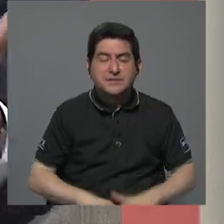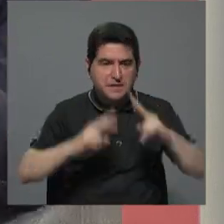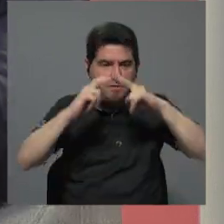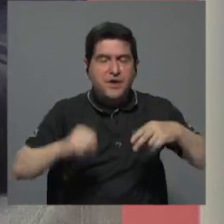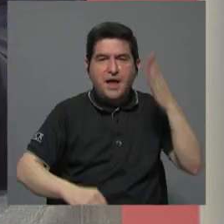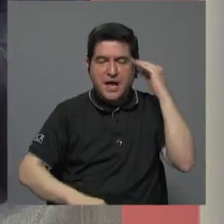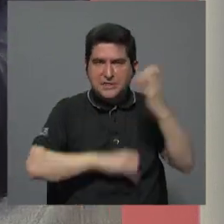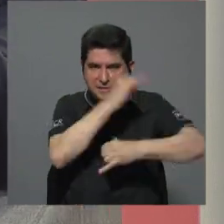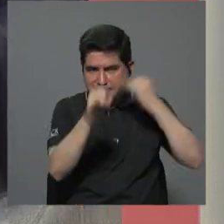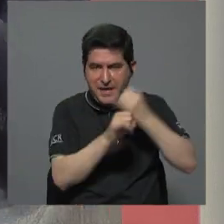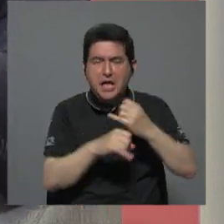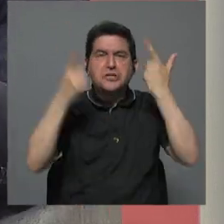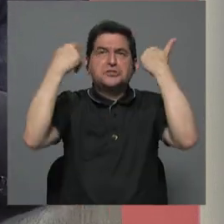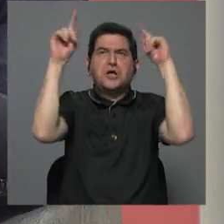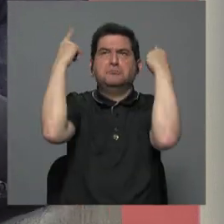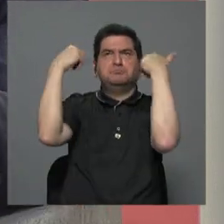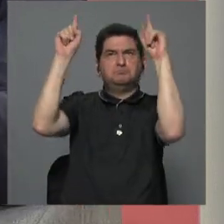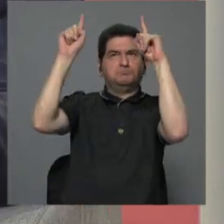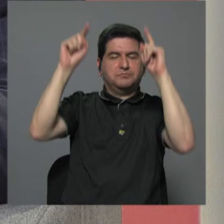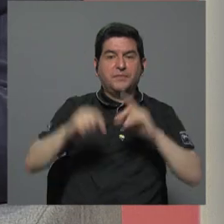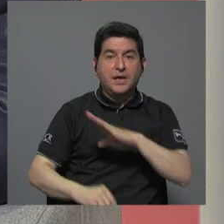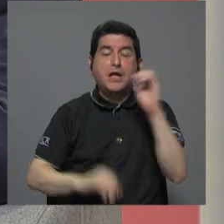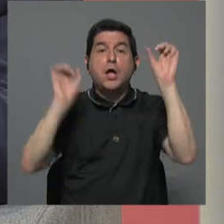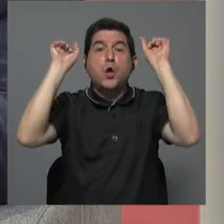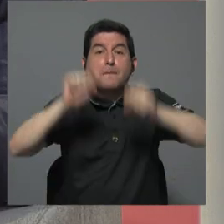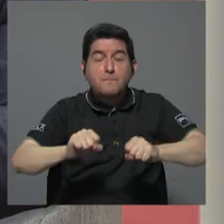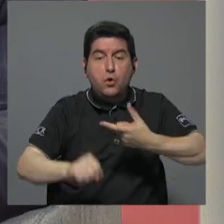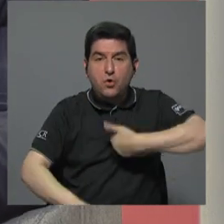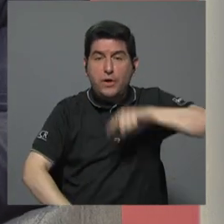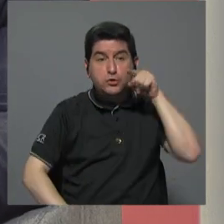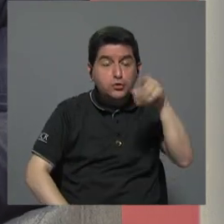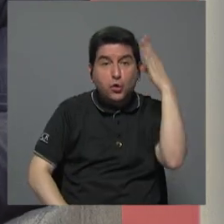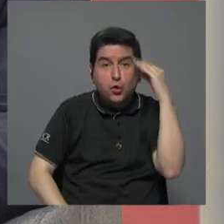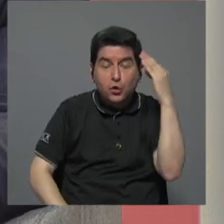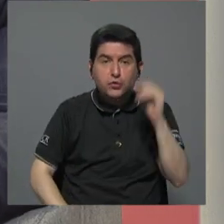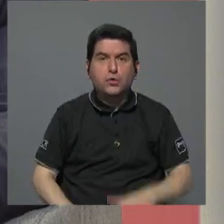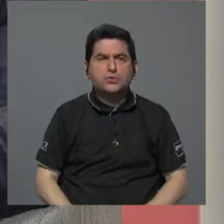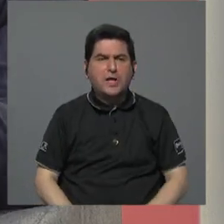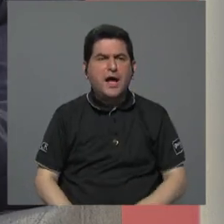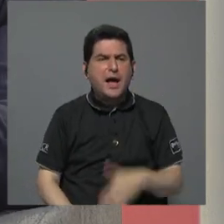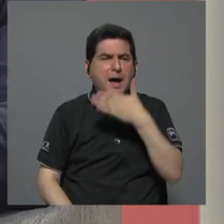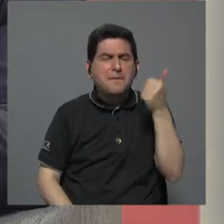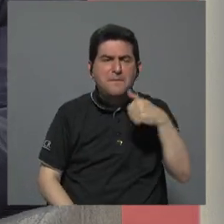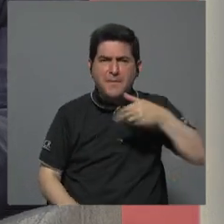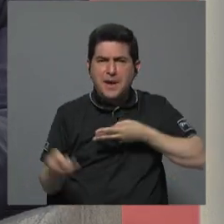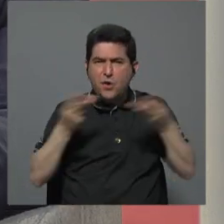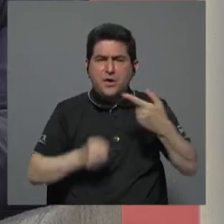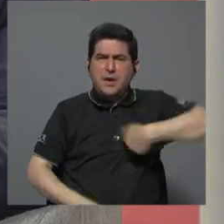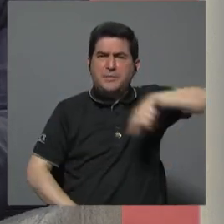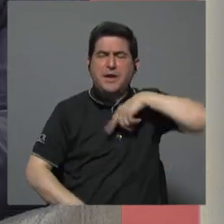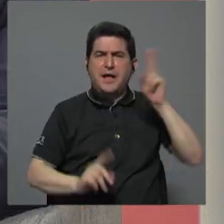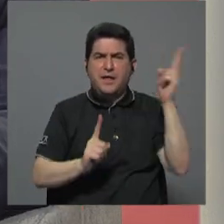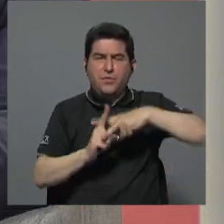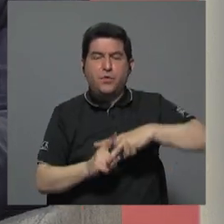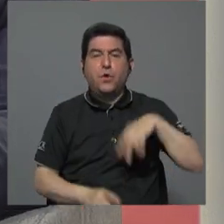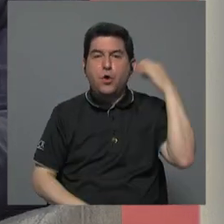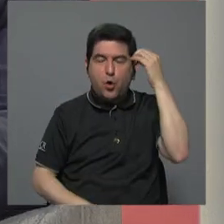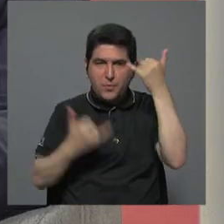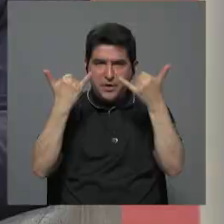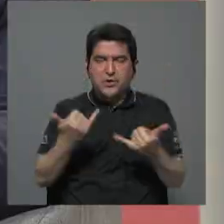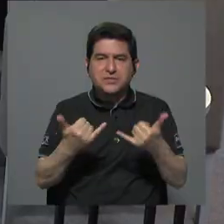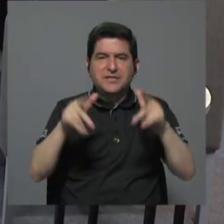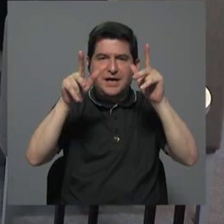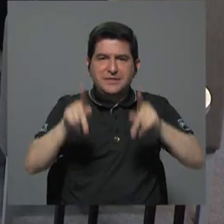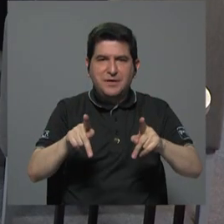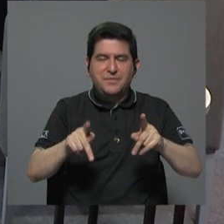experiencias internacionales exitosas y poder tomar de esas experiencias lo que se ajusta mejor a un mercado como este ya tenemos opiniones de los y las